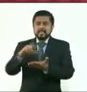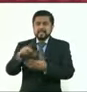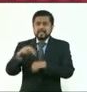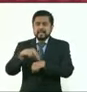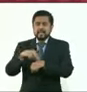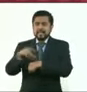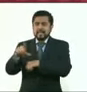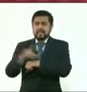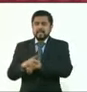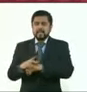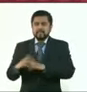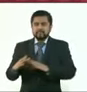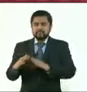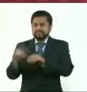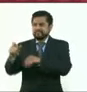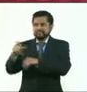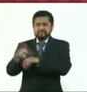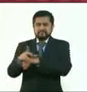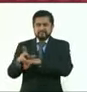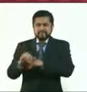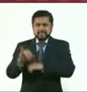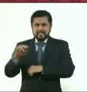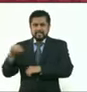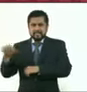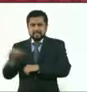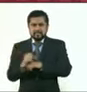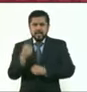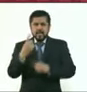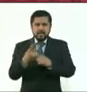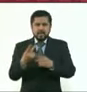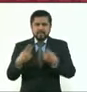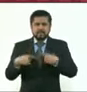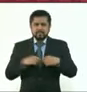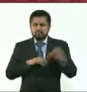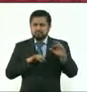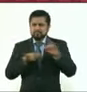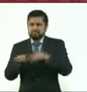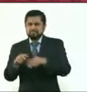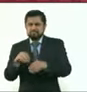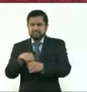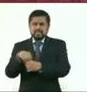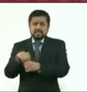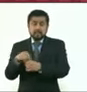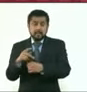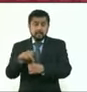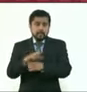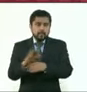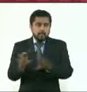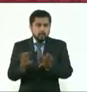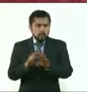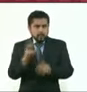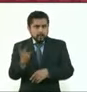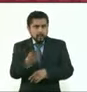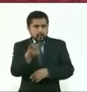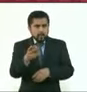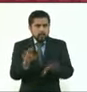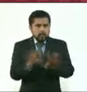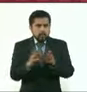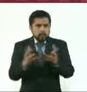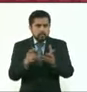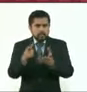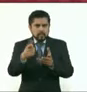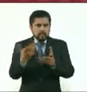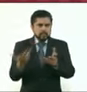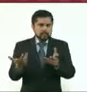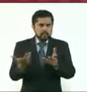tumultos estos últimos días por personas que quieren ir a hacer su cita. Preguntarles si se tiene considerada alguna medida o qué es lo que se puede hacer en estos